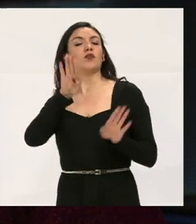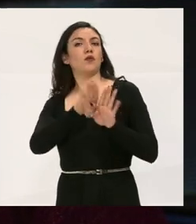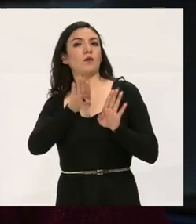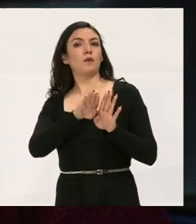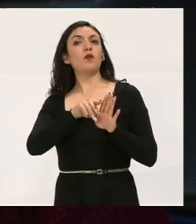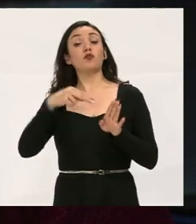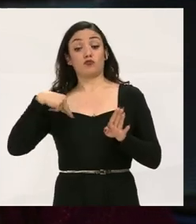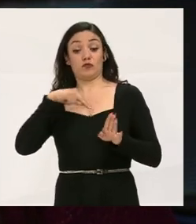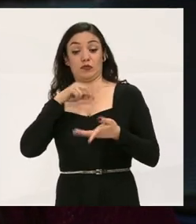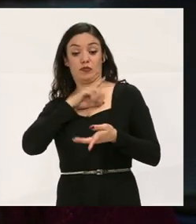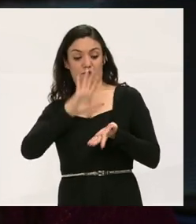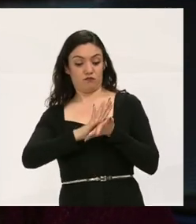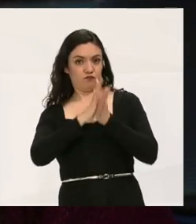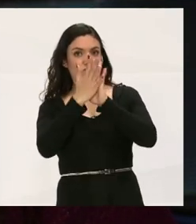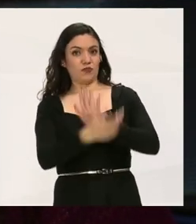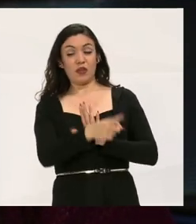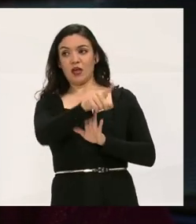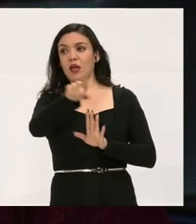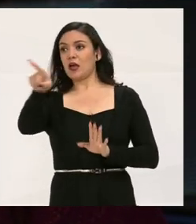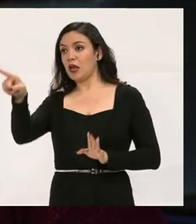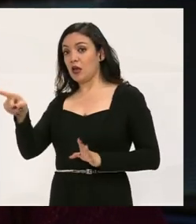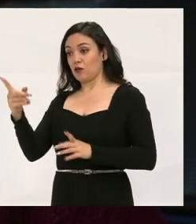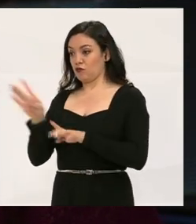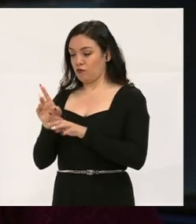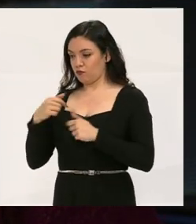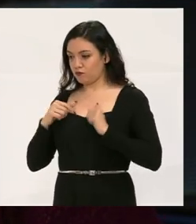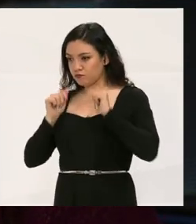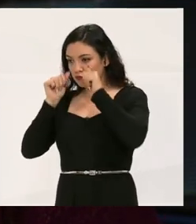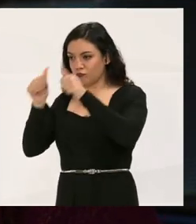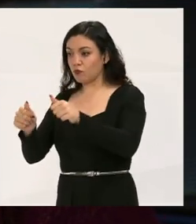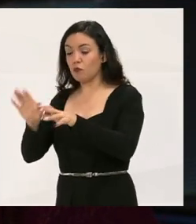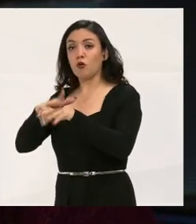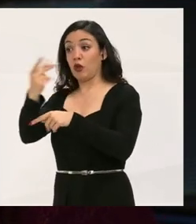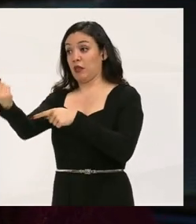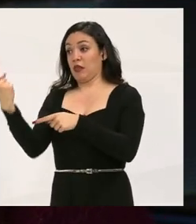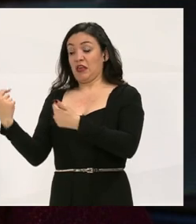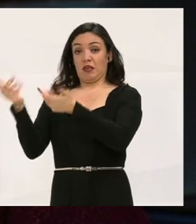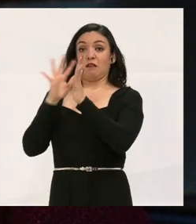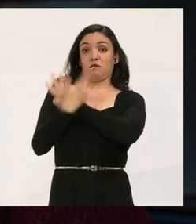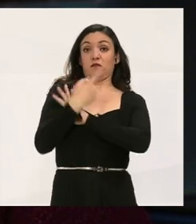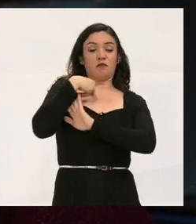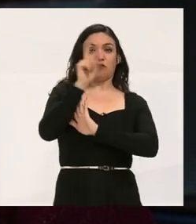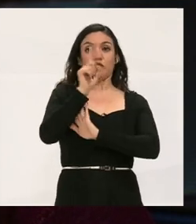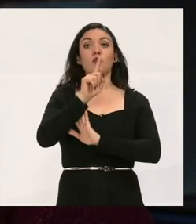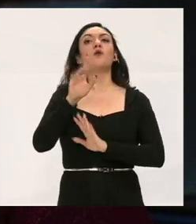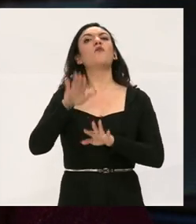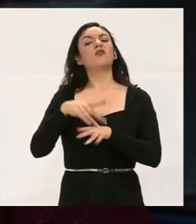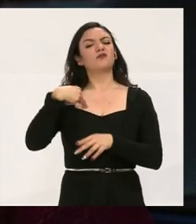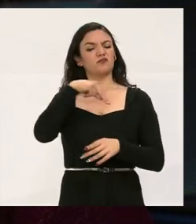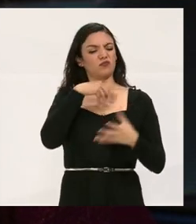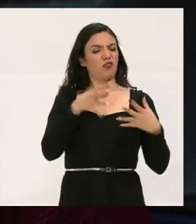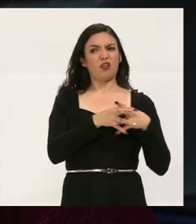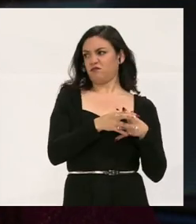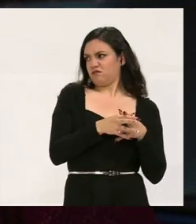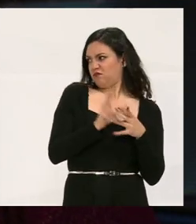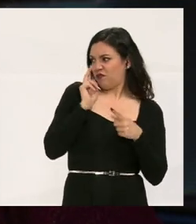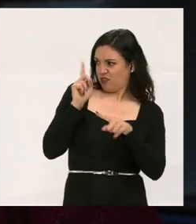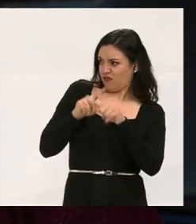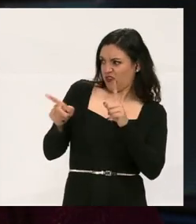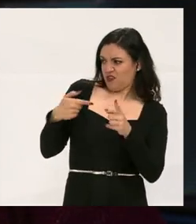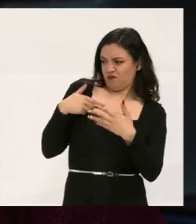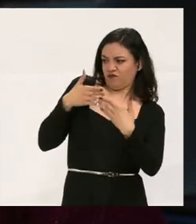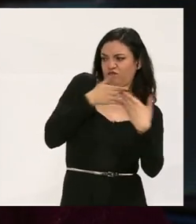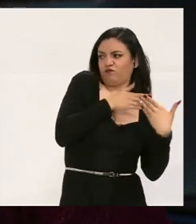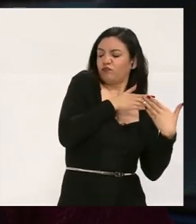Más bien, nosotros somos los que nos tenemos que adaptar a ellos, no a ellos, a nosotros. Porque nosotros somos una sociedad tan cerrada en que